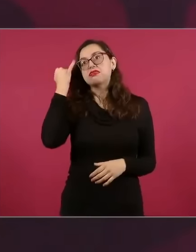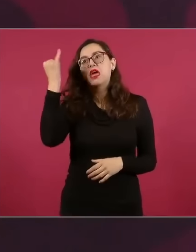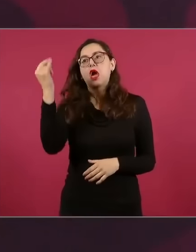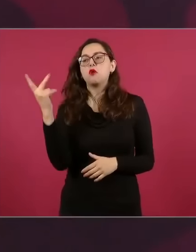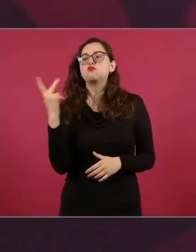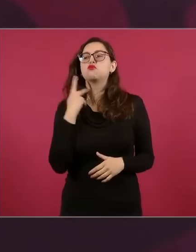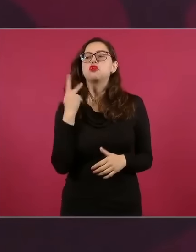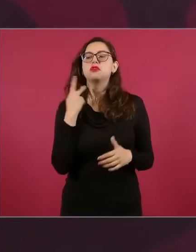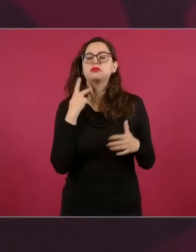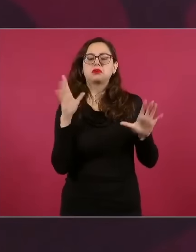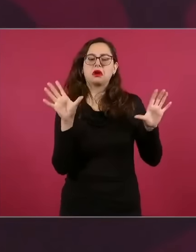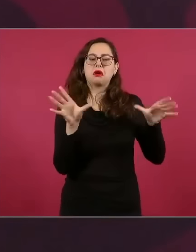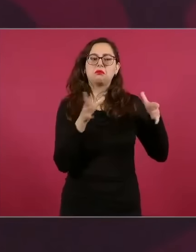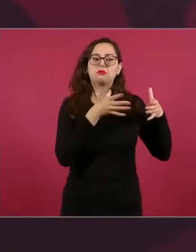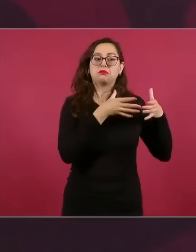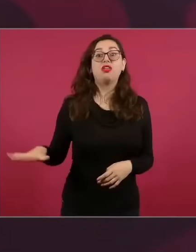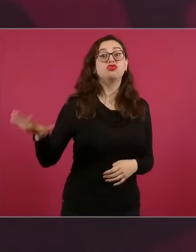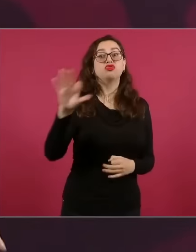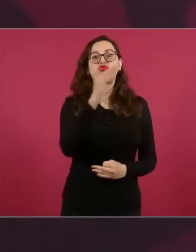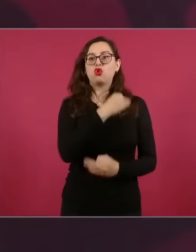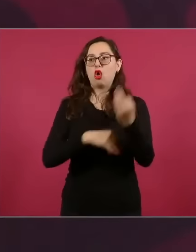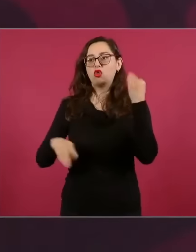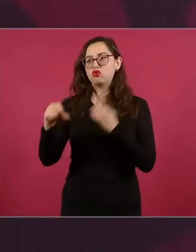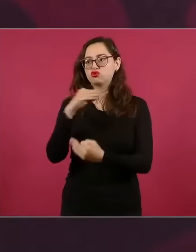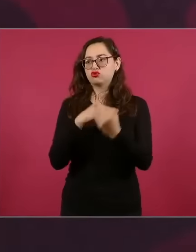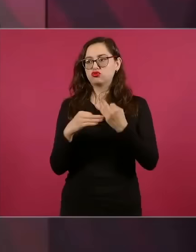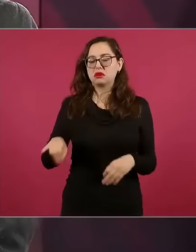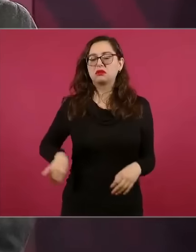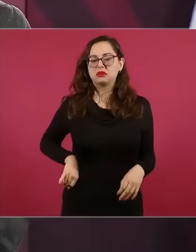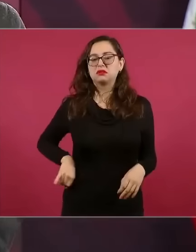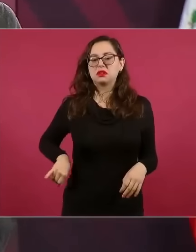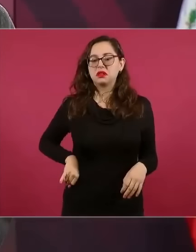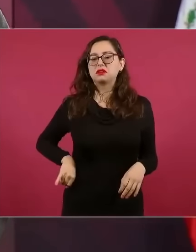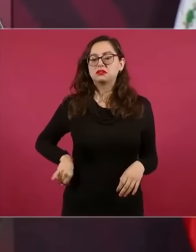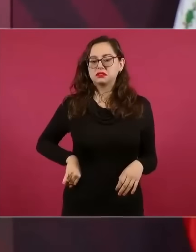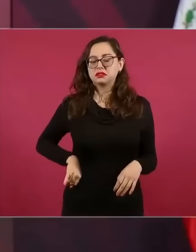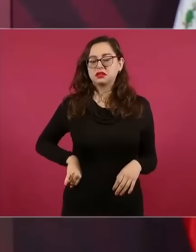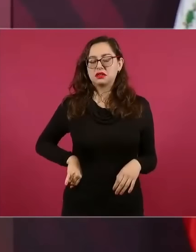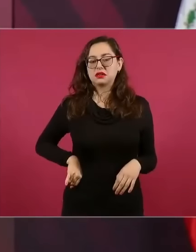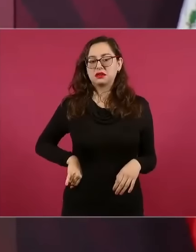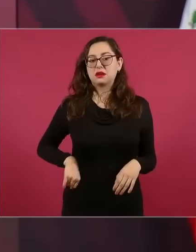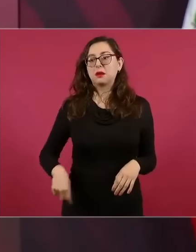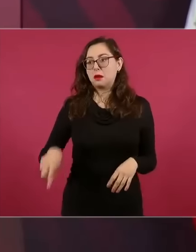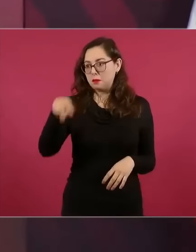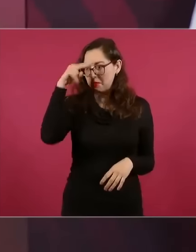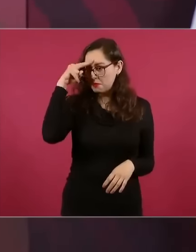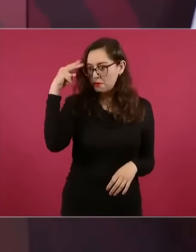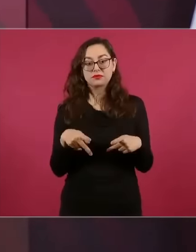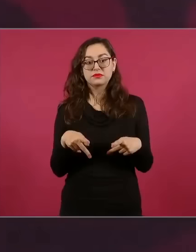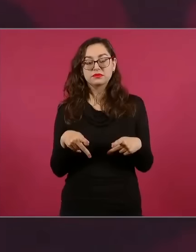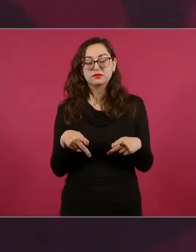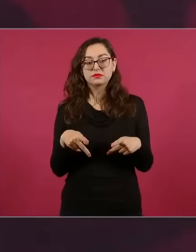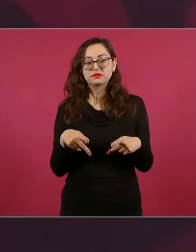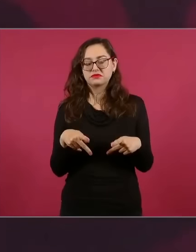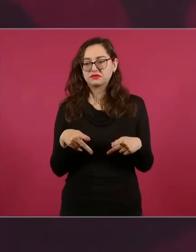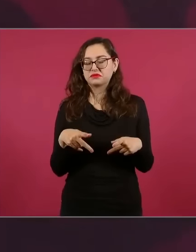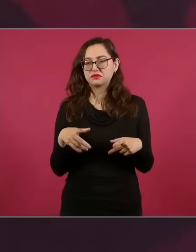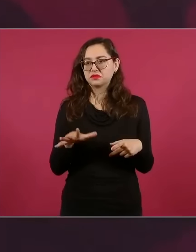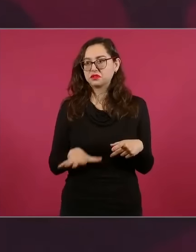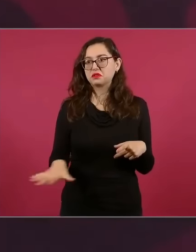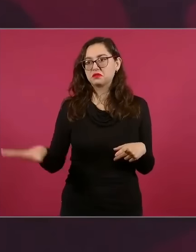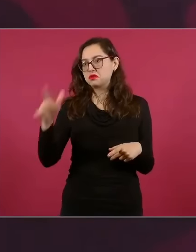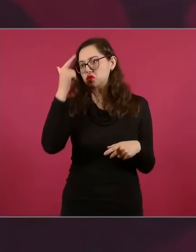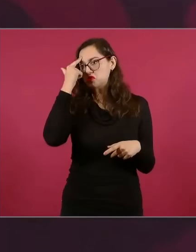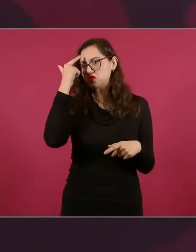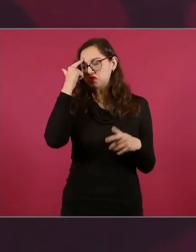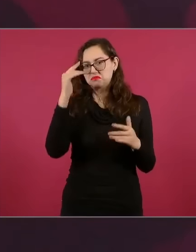no la política es asunto de todos y nuestro pueblo es de los pueblos más conscientes